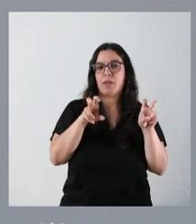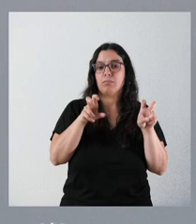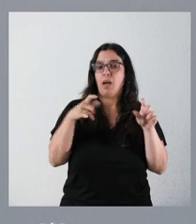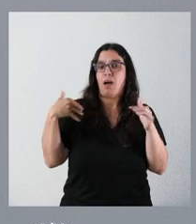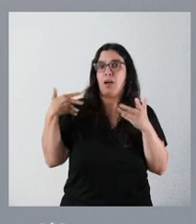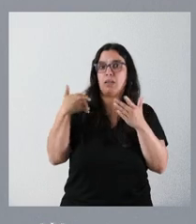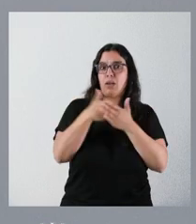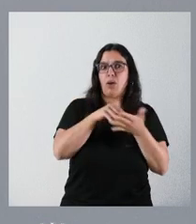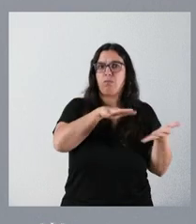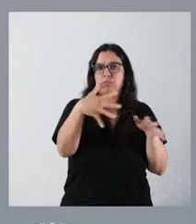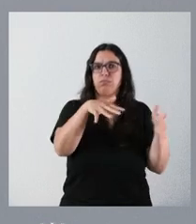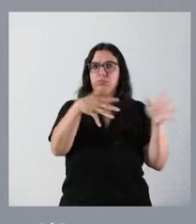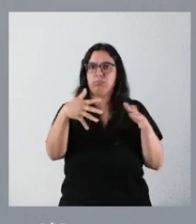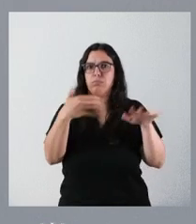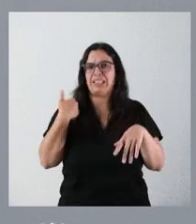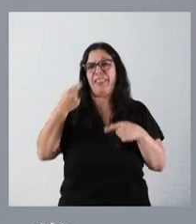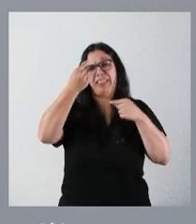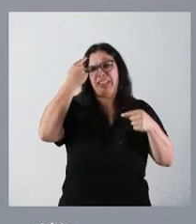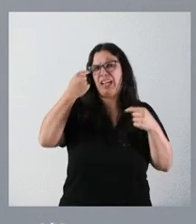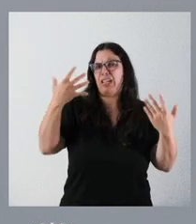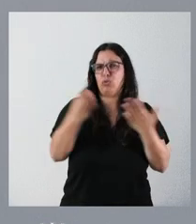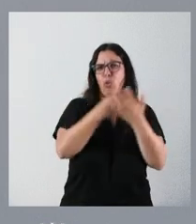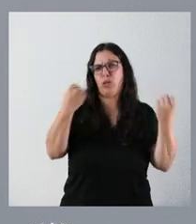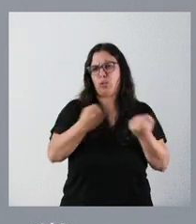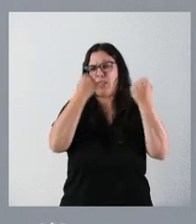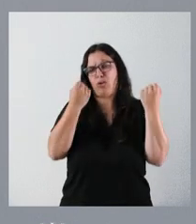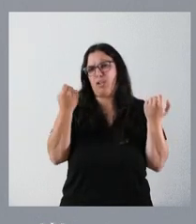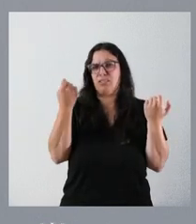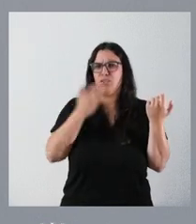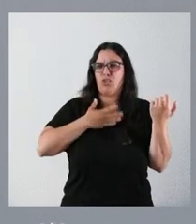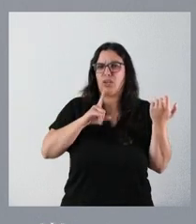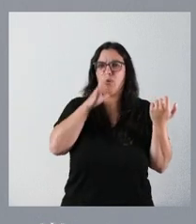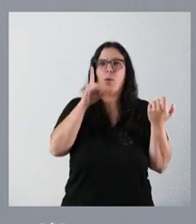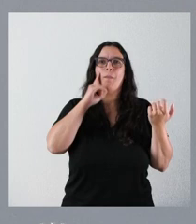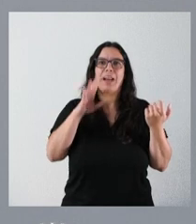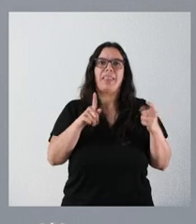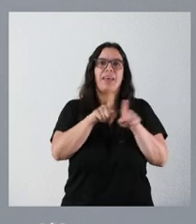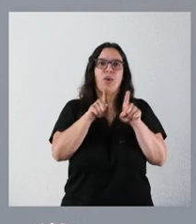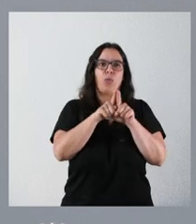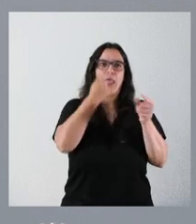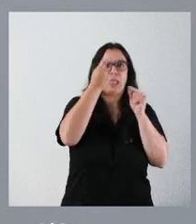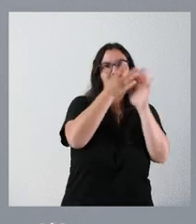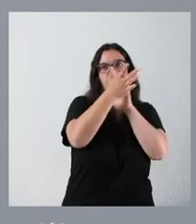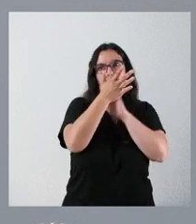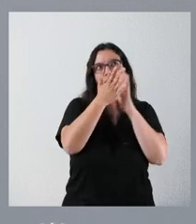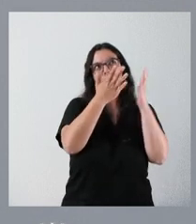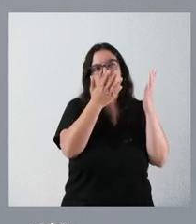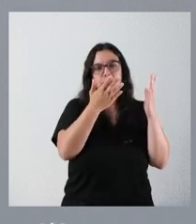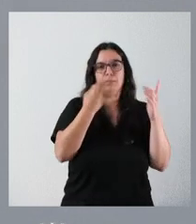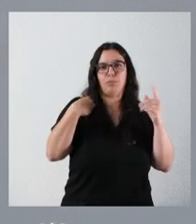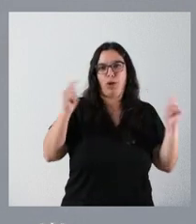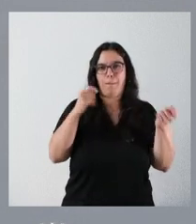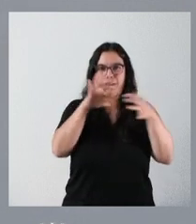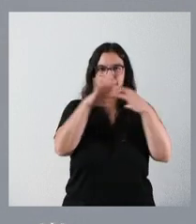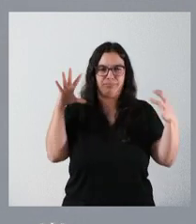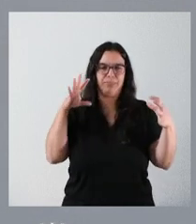desarrollando ya y no quiero detallar todas las actuaciones, porque podrían ser entendidas como un balance de gestión, pero que sí que